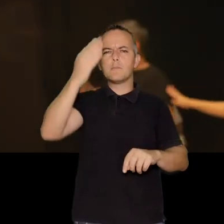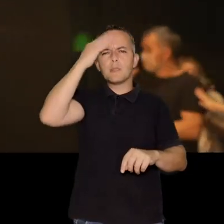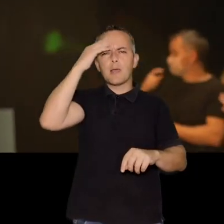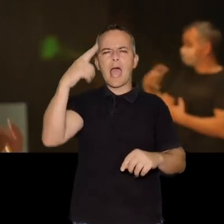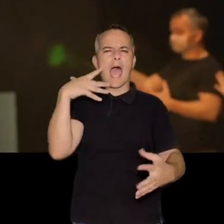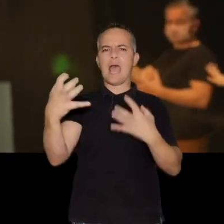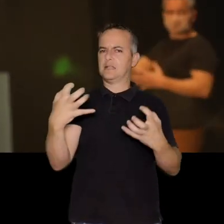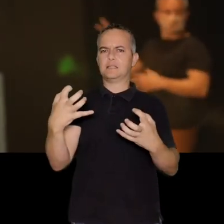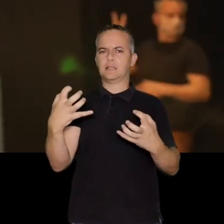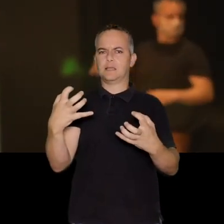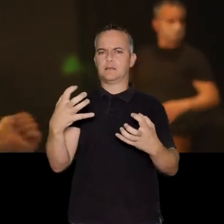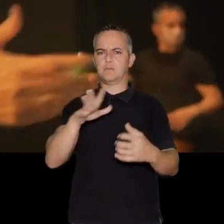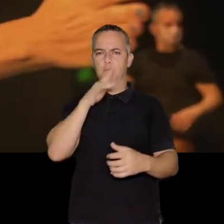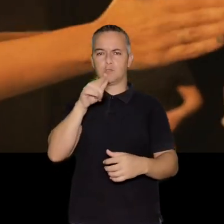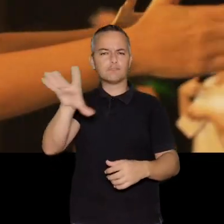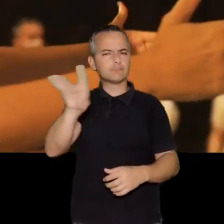decisión artística.